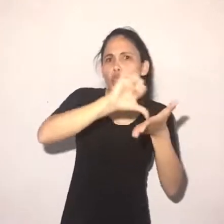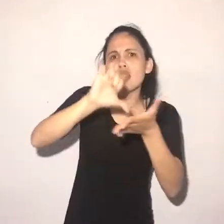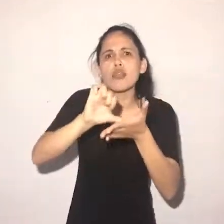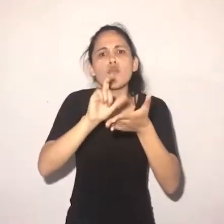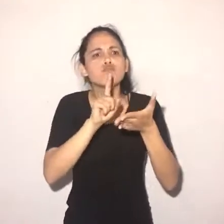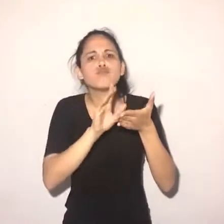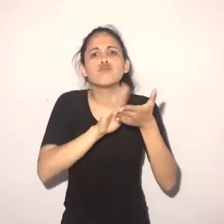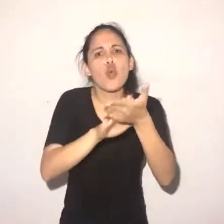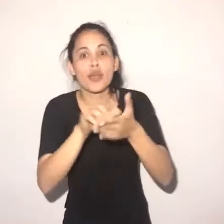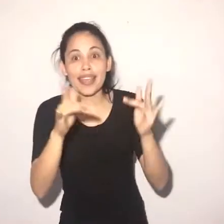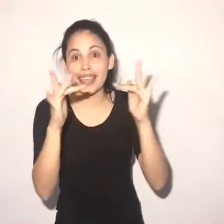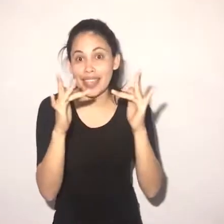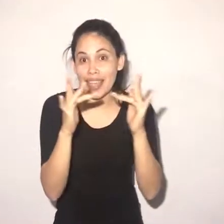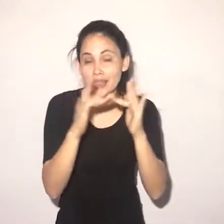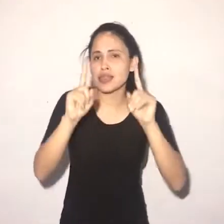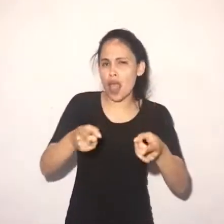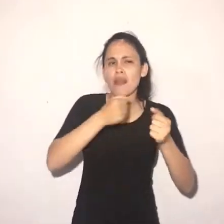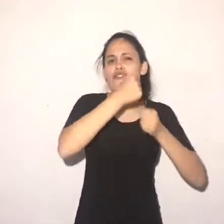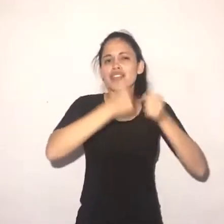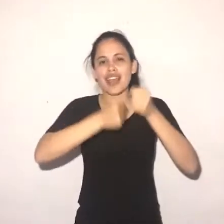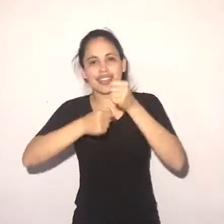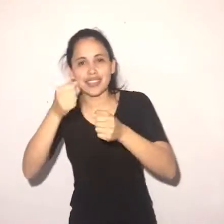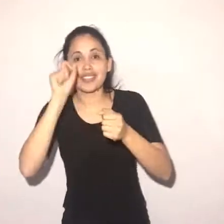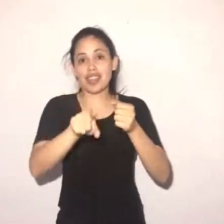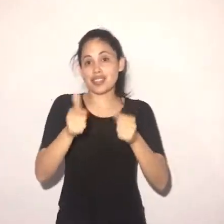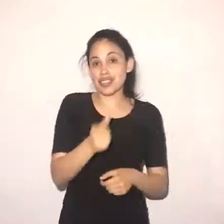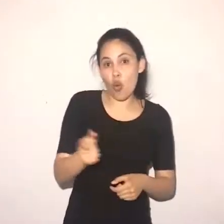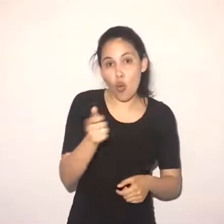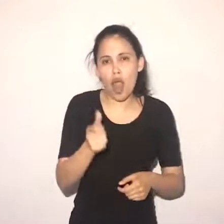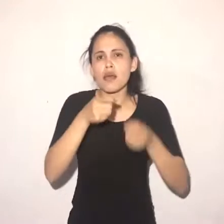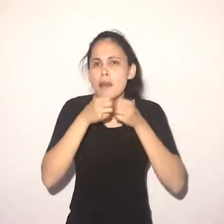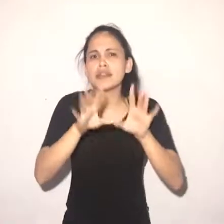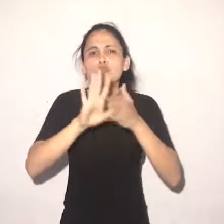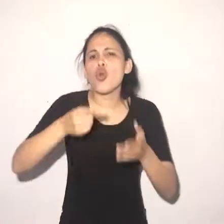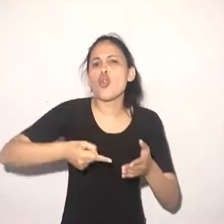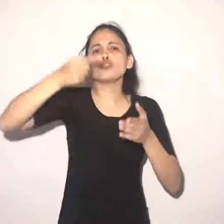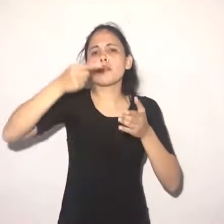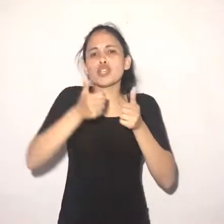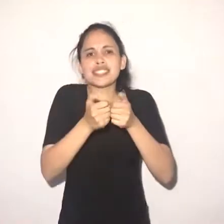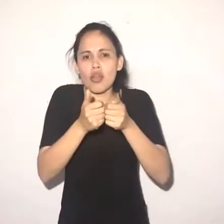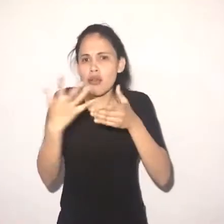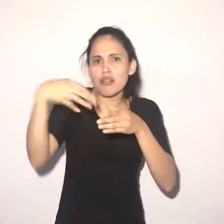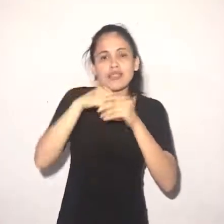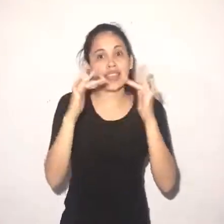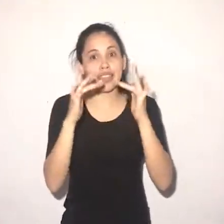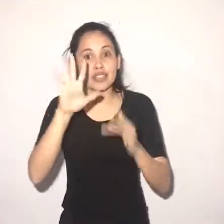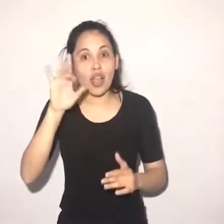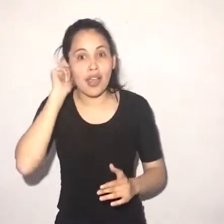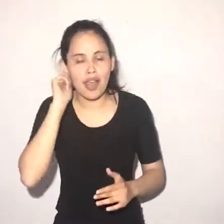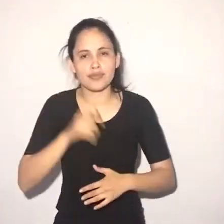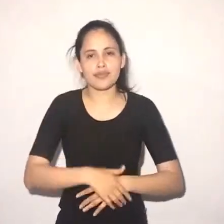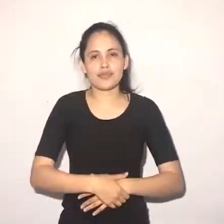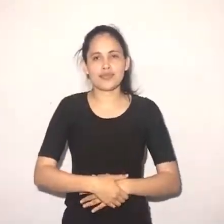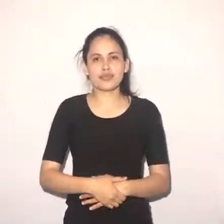comenzaron a probarlo en algunas ciudades o también porque los fabricantes de smartphones empezaron a alargar los primeros teléfonos con esta